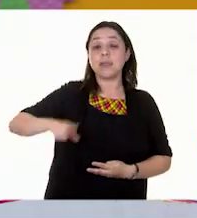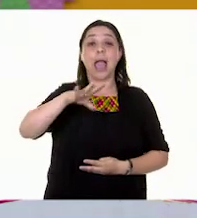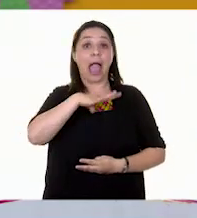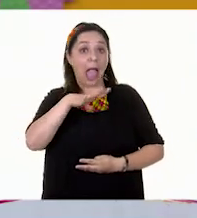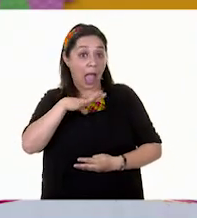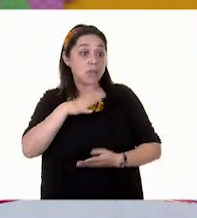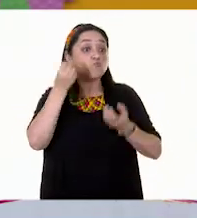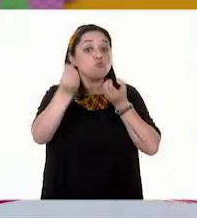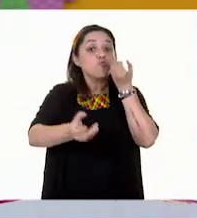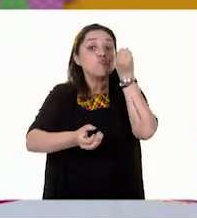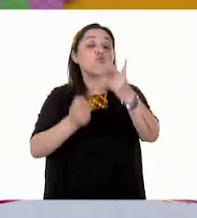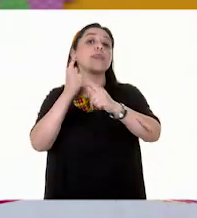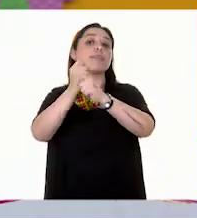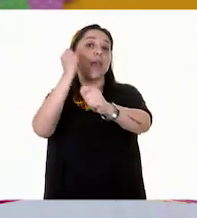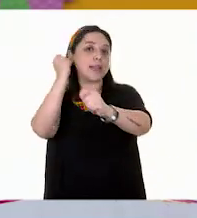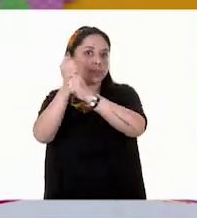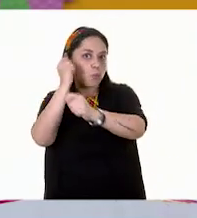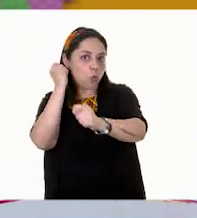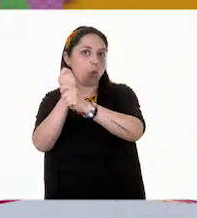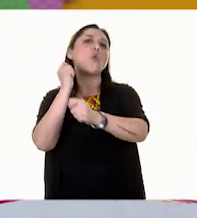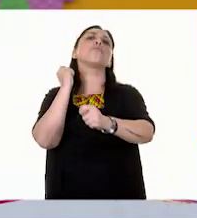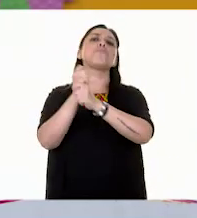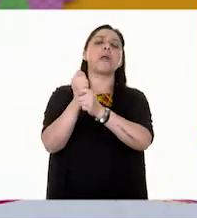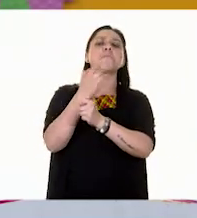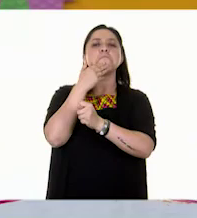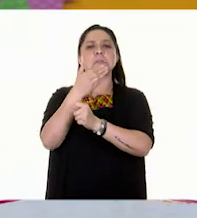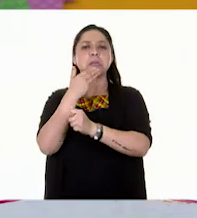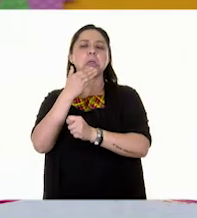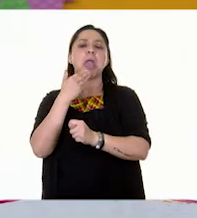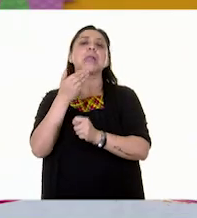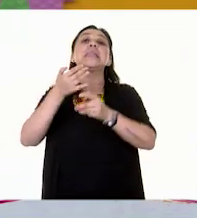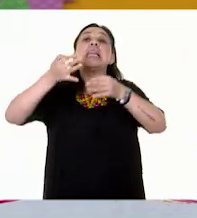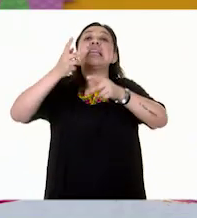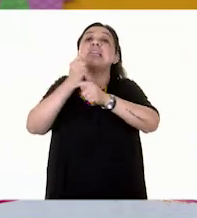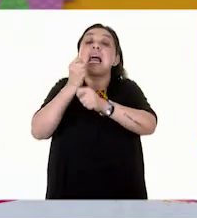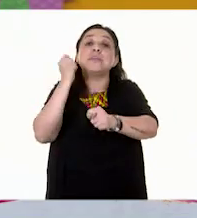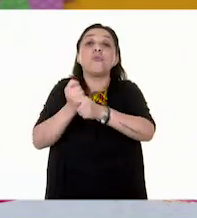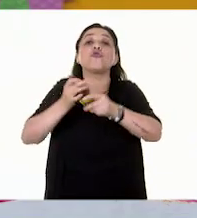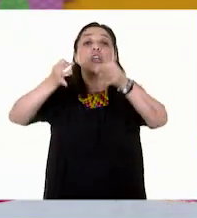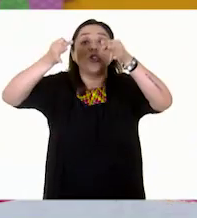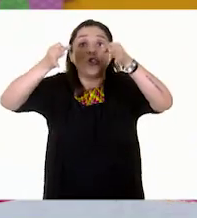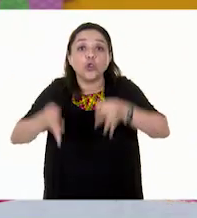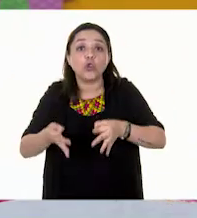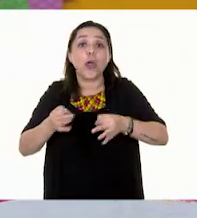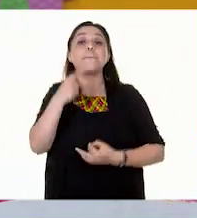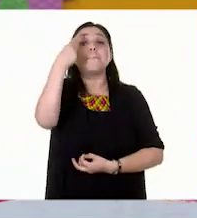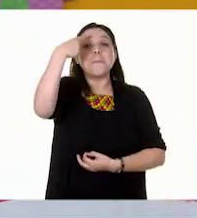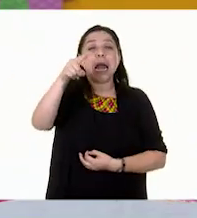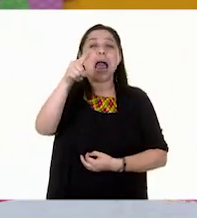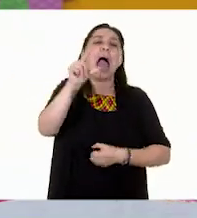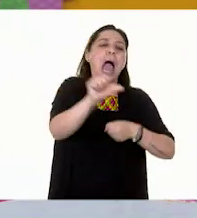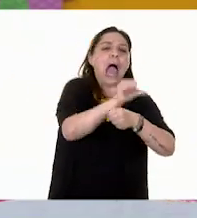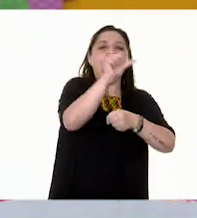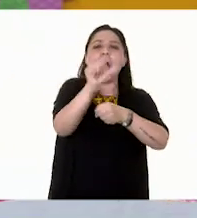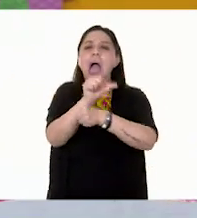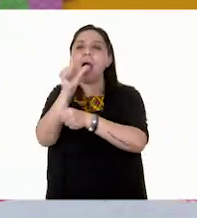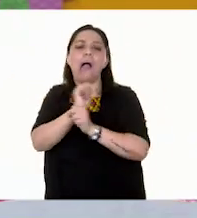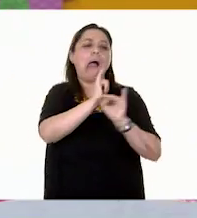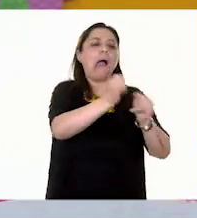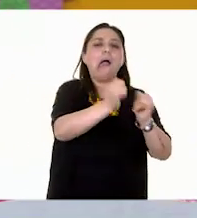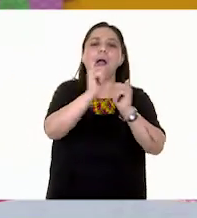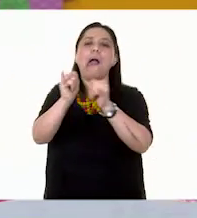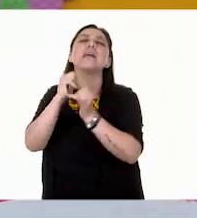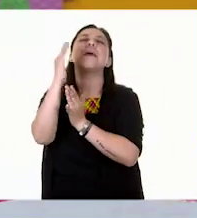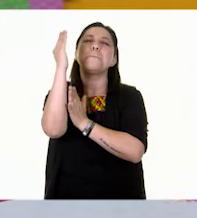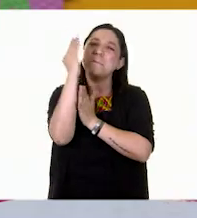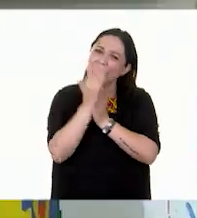y en buen estado, ¿eh? Con la intención de disminuir el uso de automóviles particulares. Muy bien, Gloria.